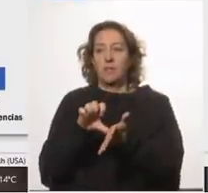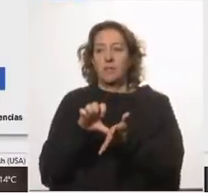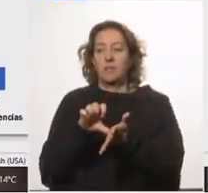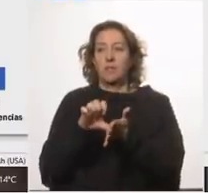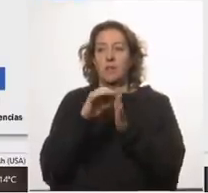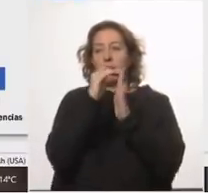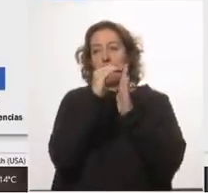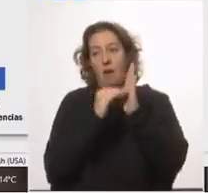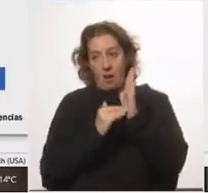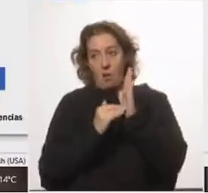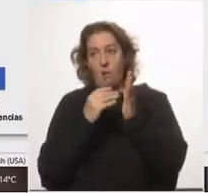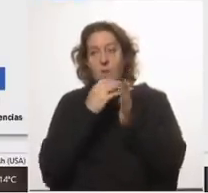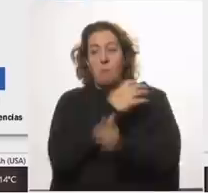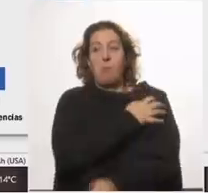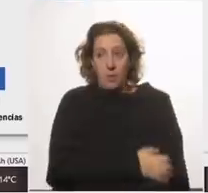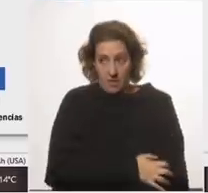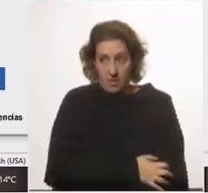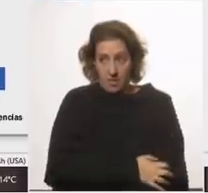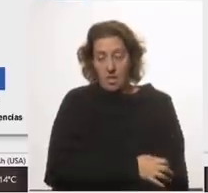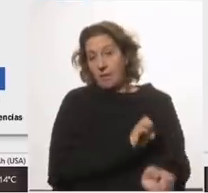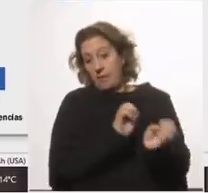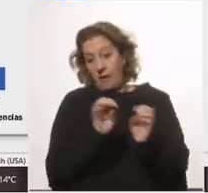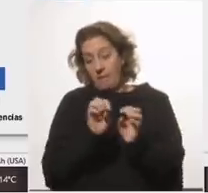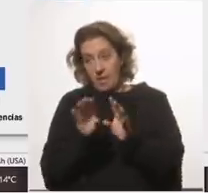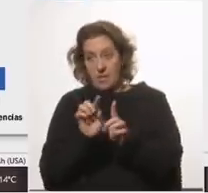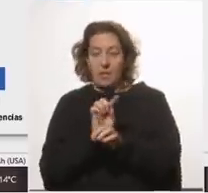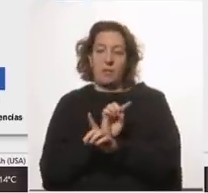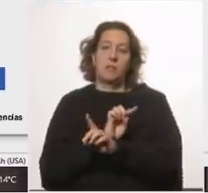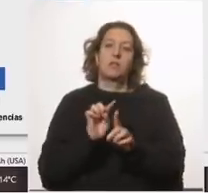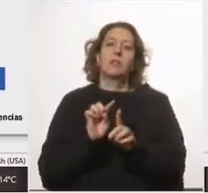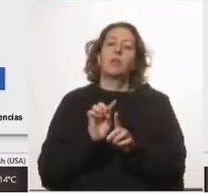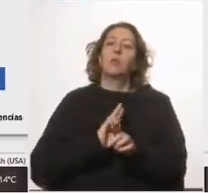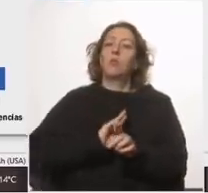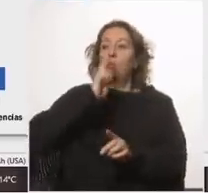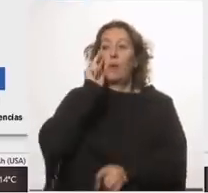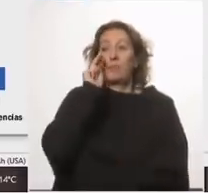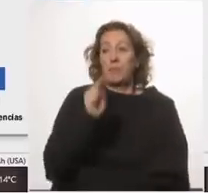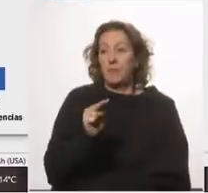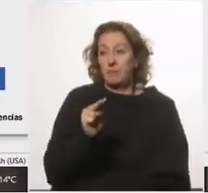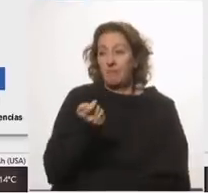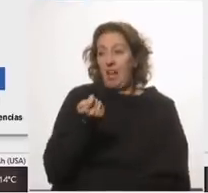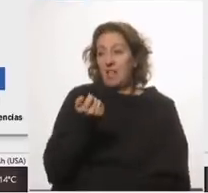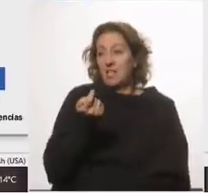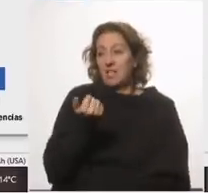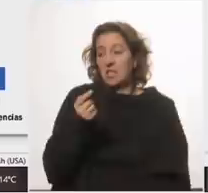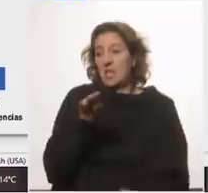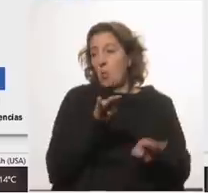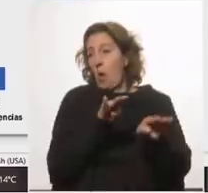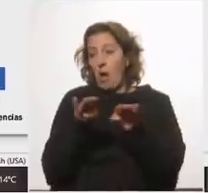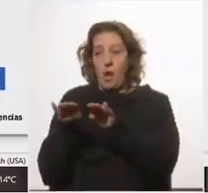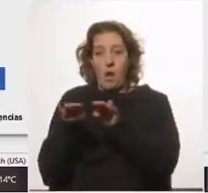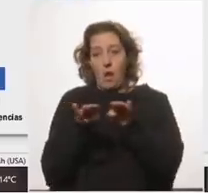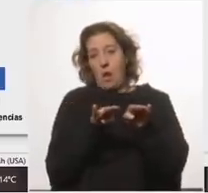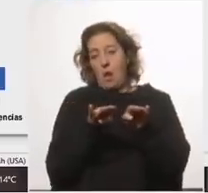bajaron la pobreza con las transferencias bastante en relación a sin transferencias y en Uruguay miren prácticamente están iguales